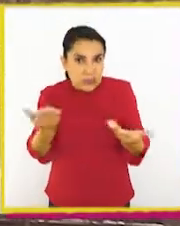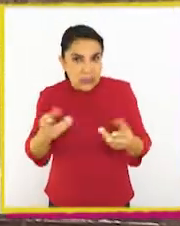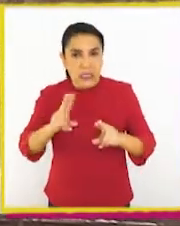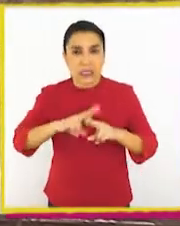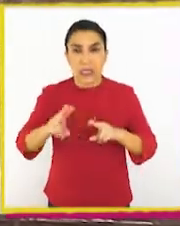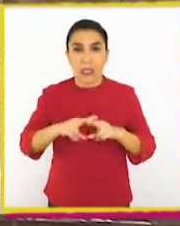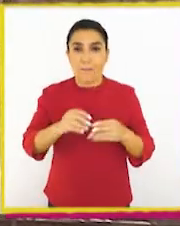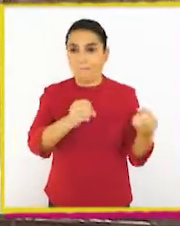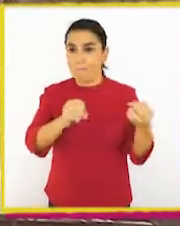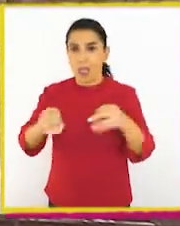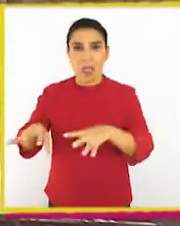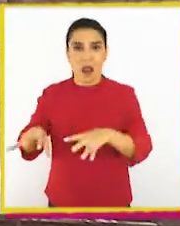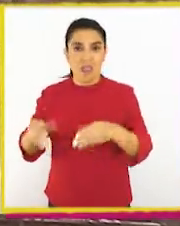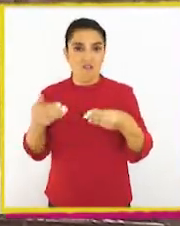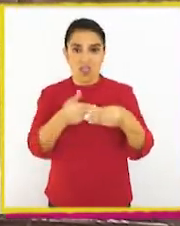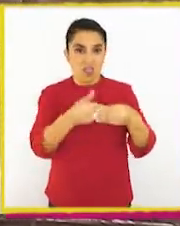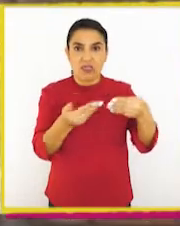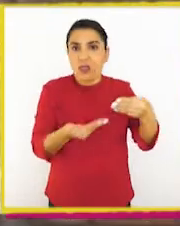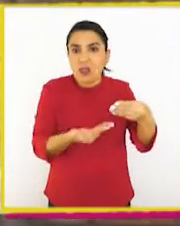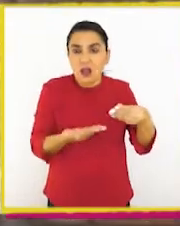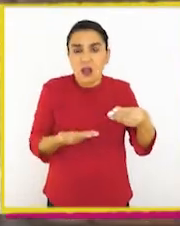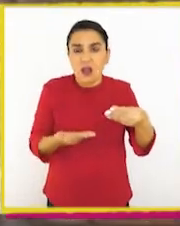reaccionarían ustedes si se les pierde la billetera?